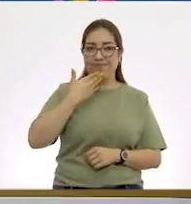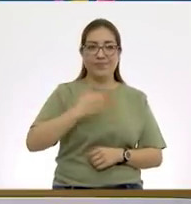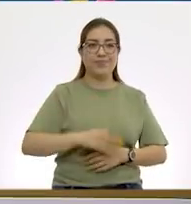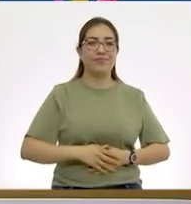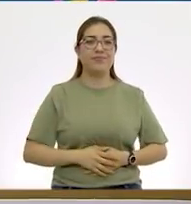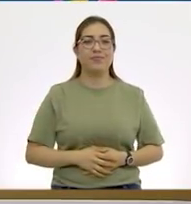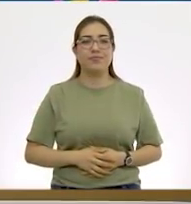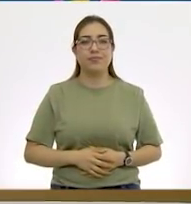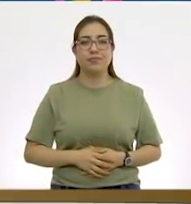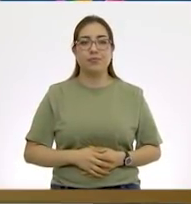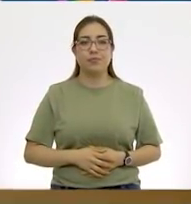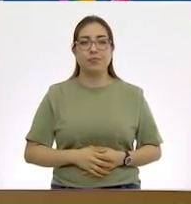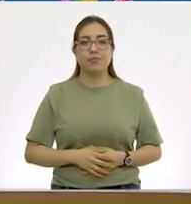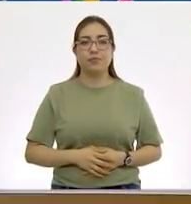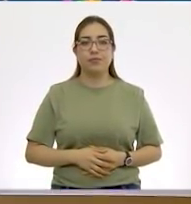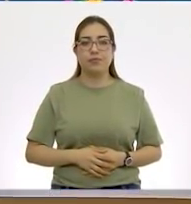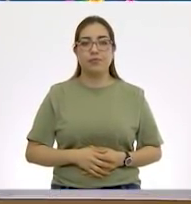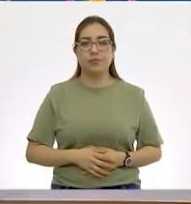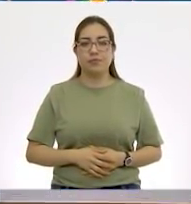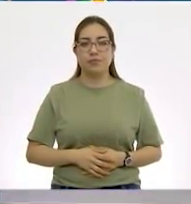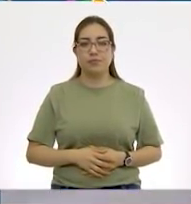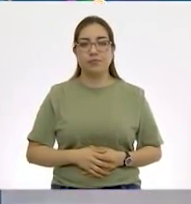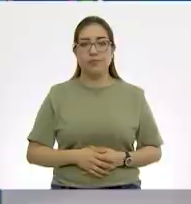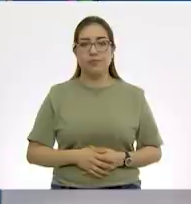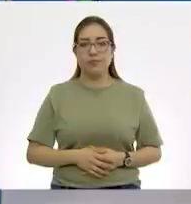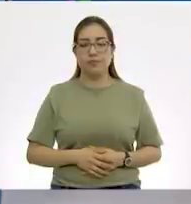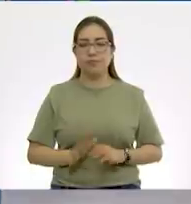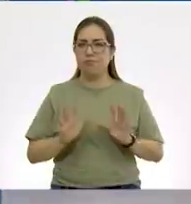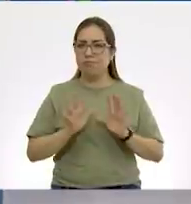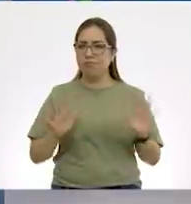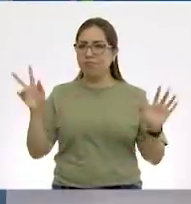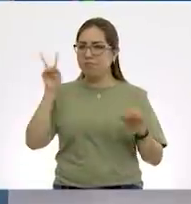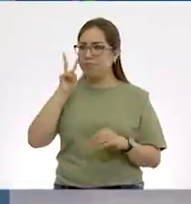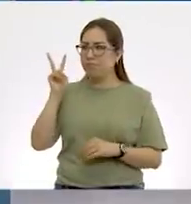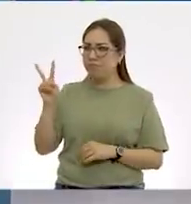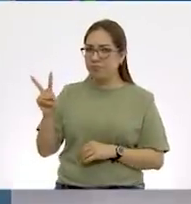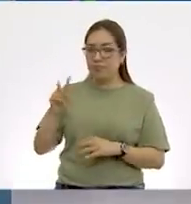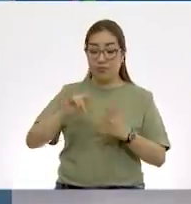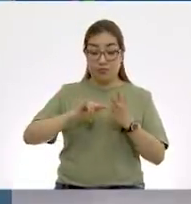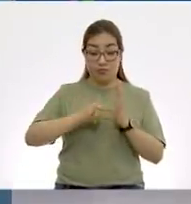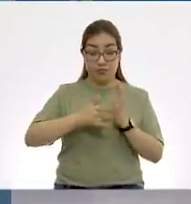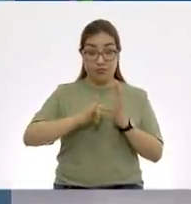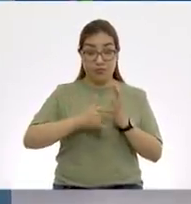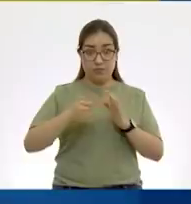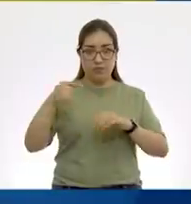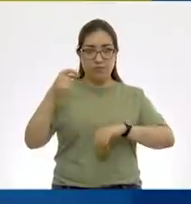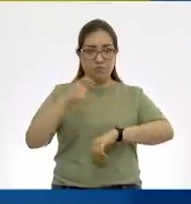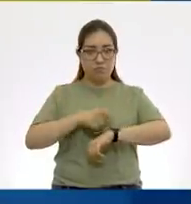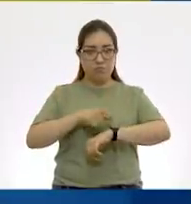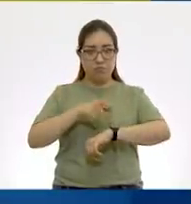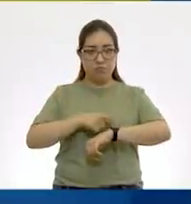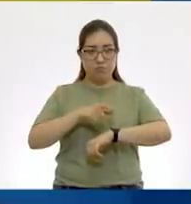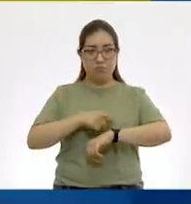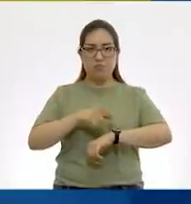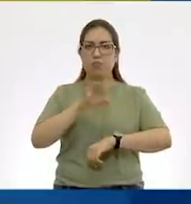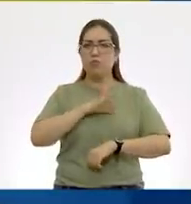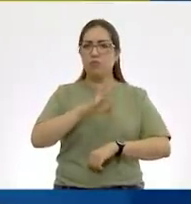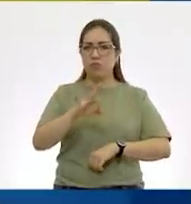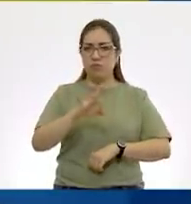5 minutos. Entonces, mira, que ya pudimos observar que un reloj digital puede estar configurado